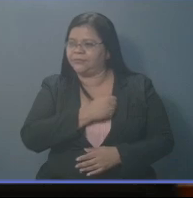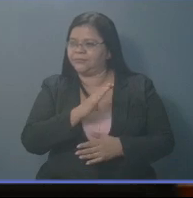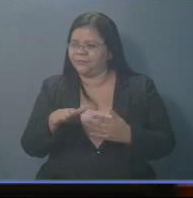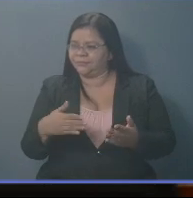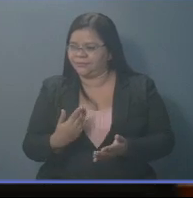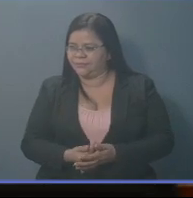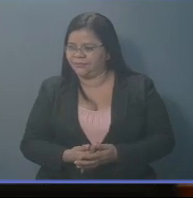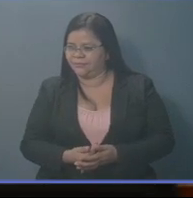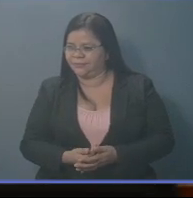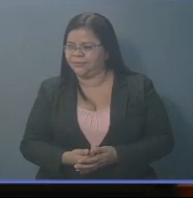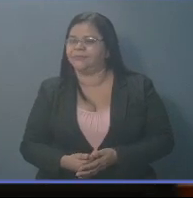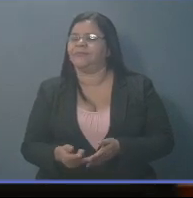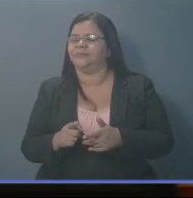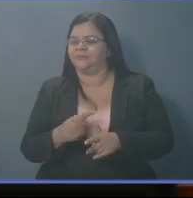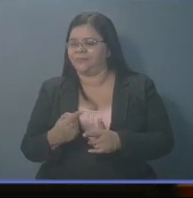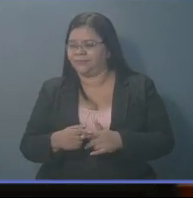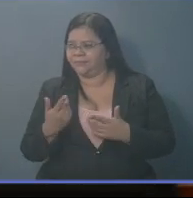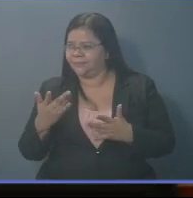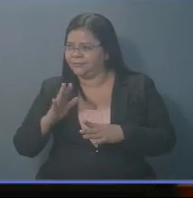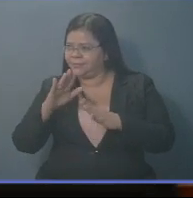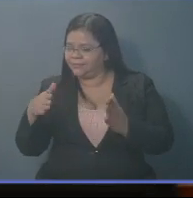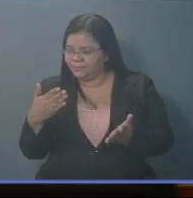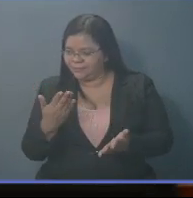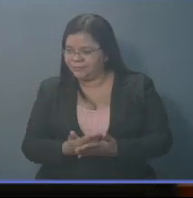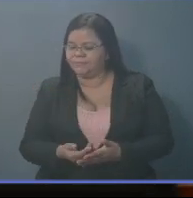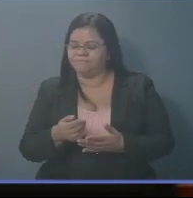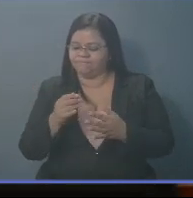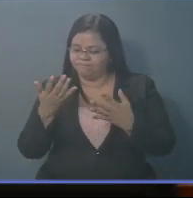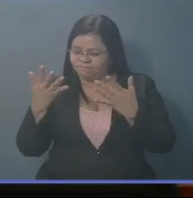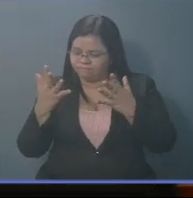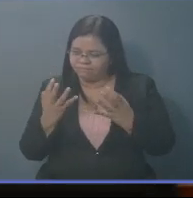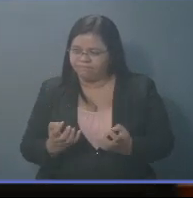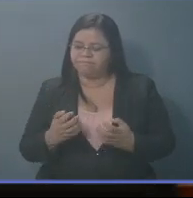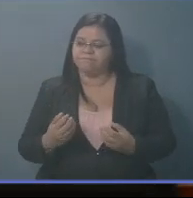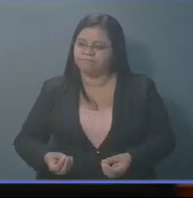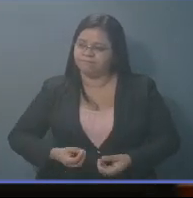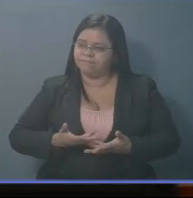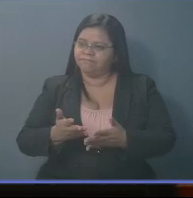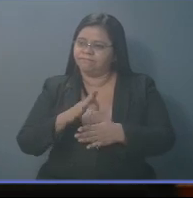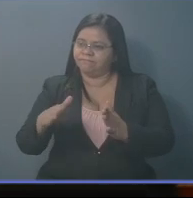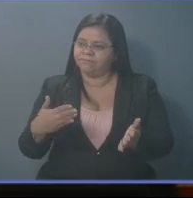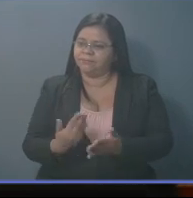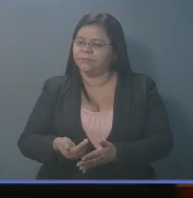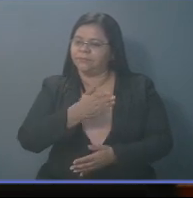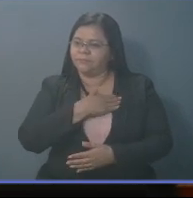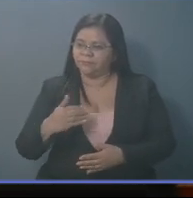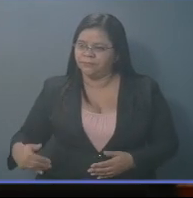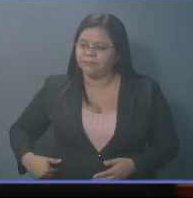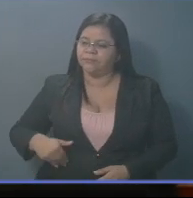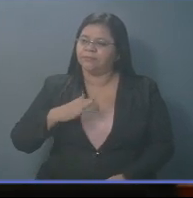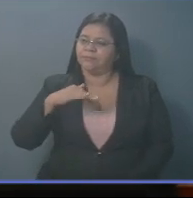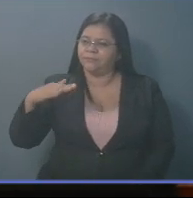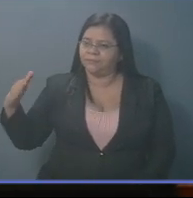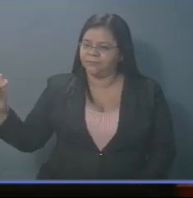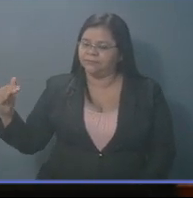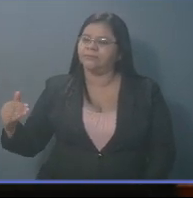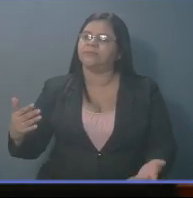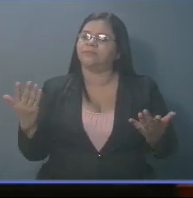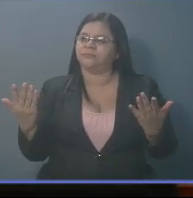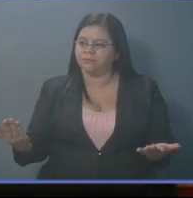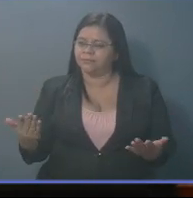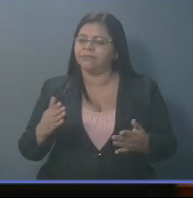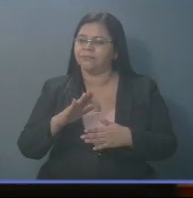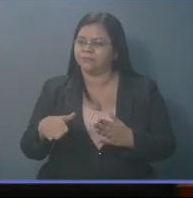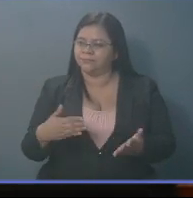que usted pida el antejuicio para abrirle el caso al señor presidente de la República por el